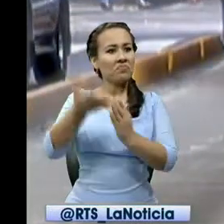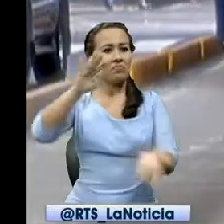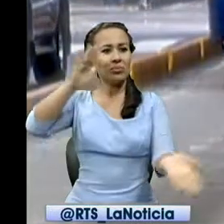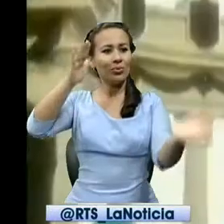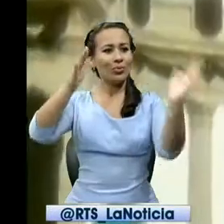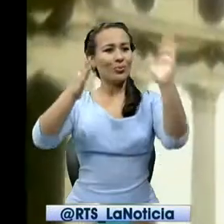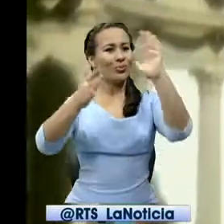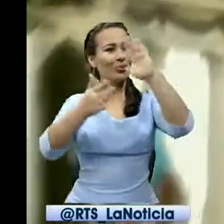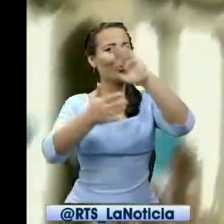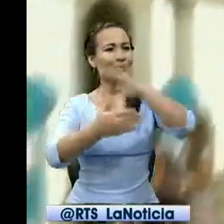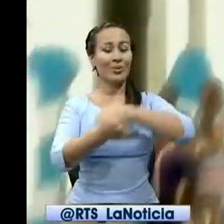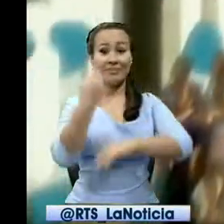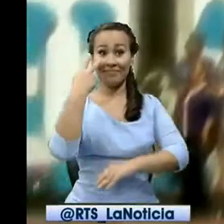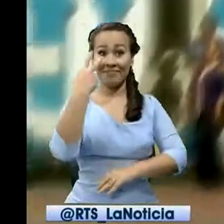Informó Ita Lormes.